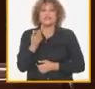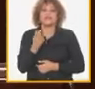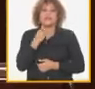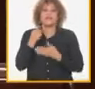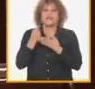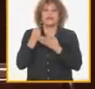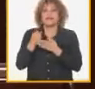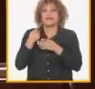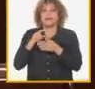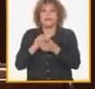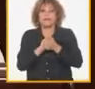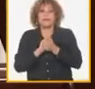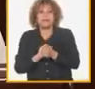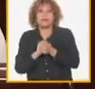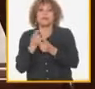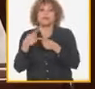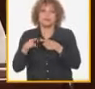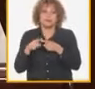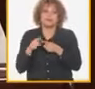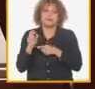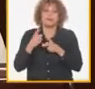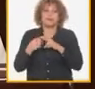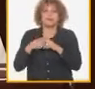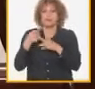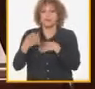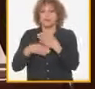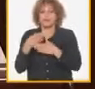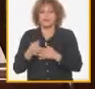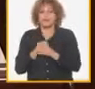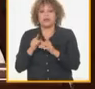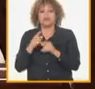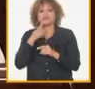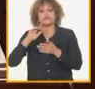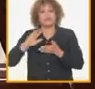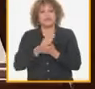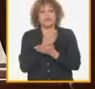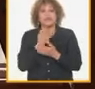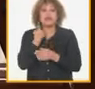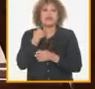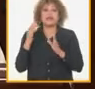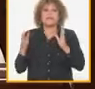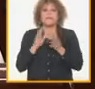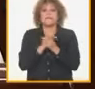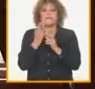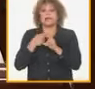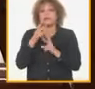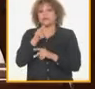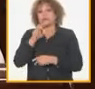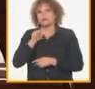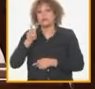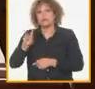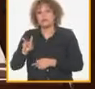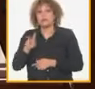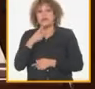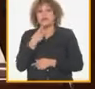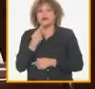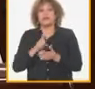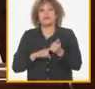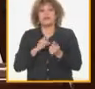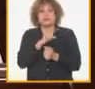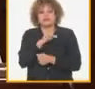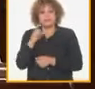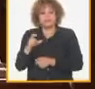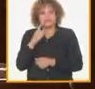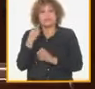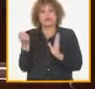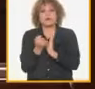doble moral en correspondencia con lo anterior en mayo de 2022 el buro político aprobó la política para fortalecer